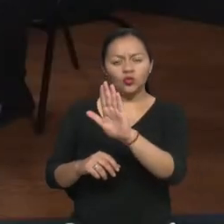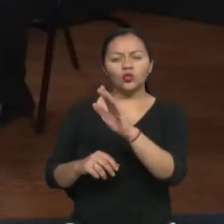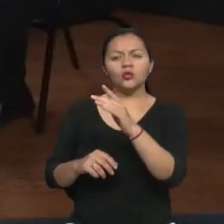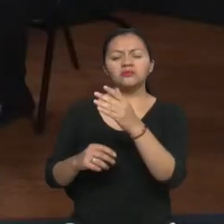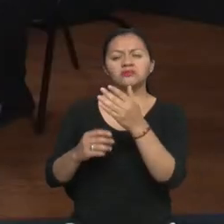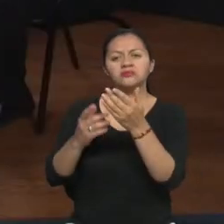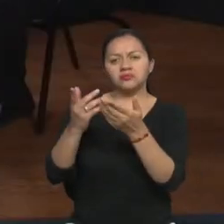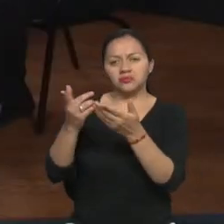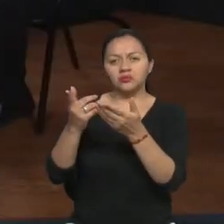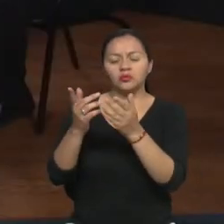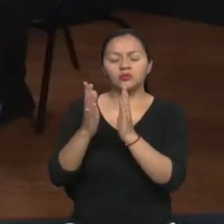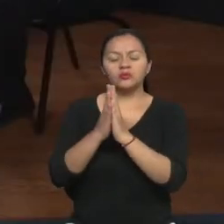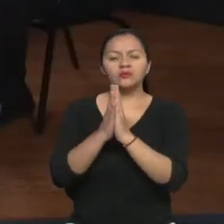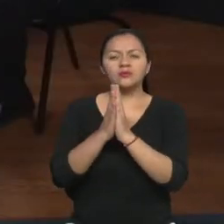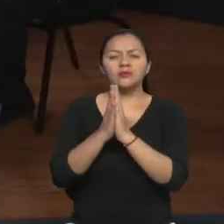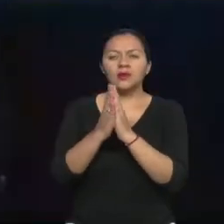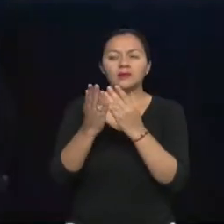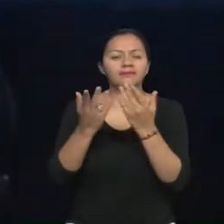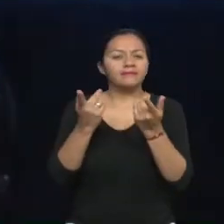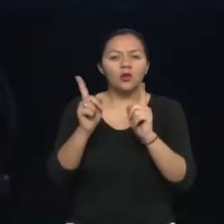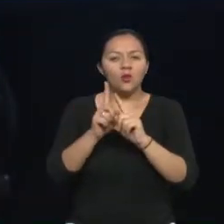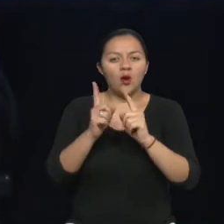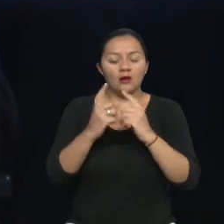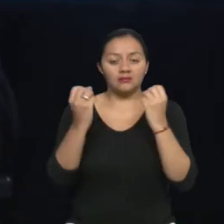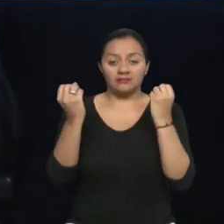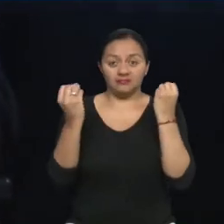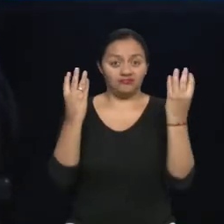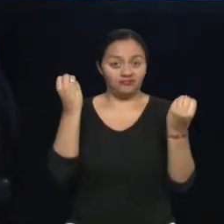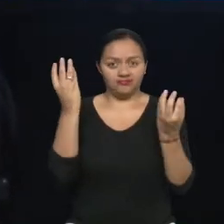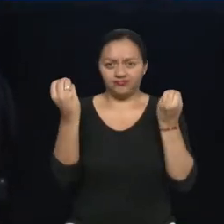cuando tú expresas tus manos,